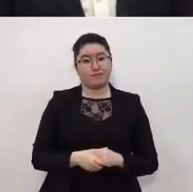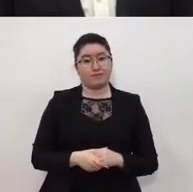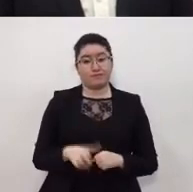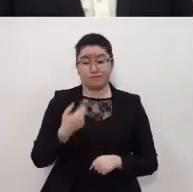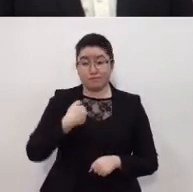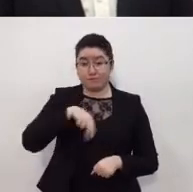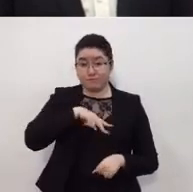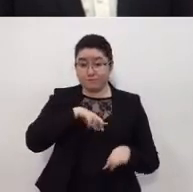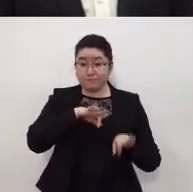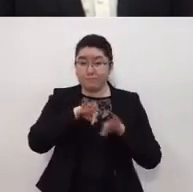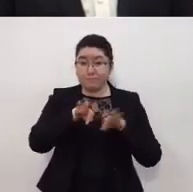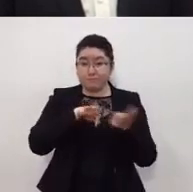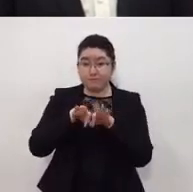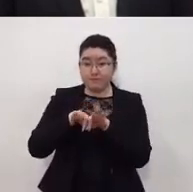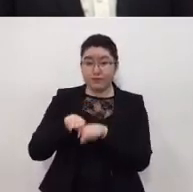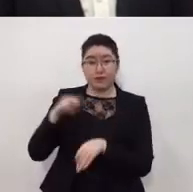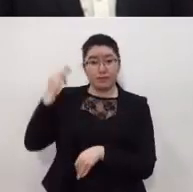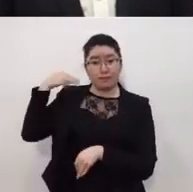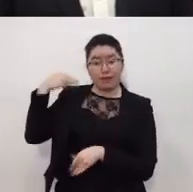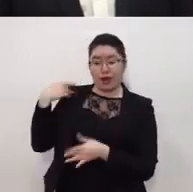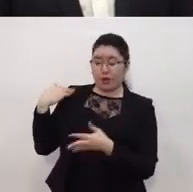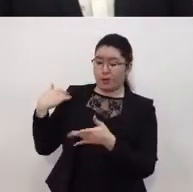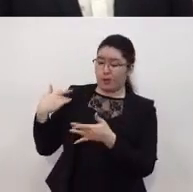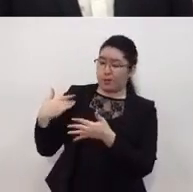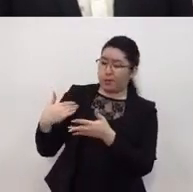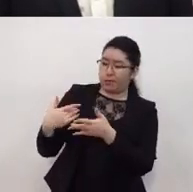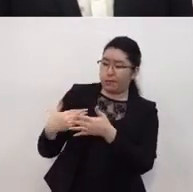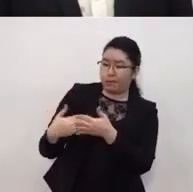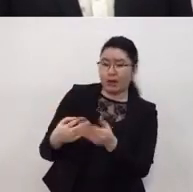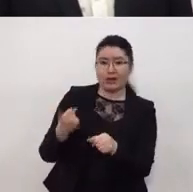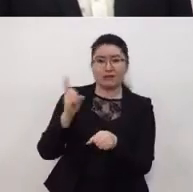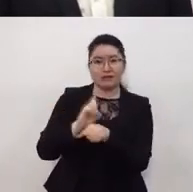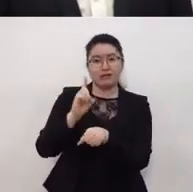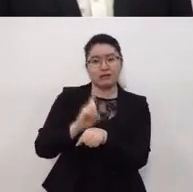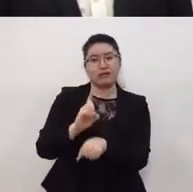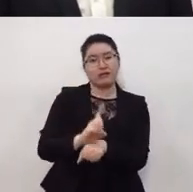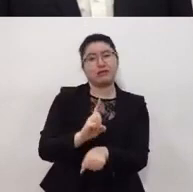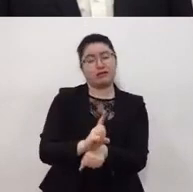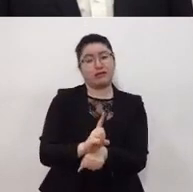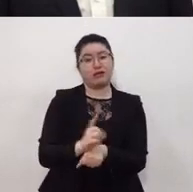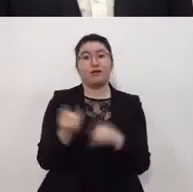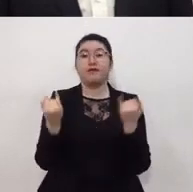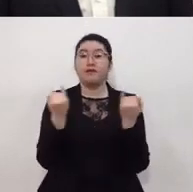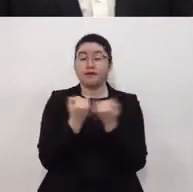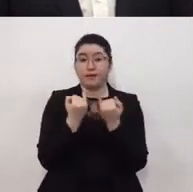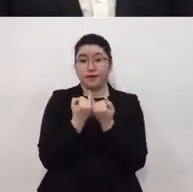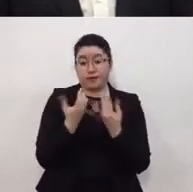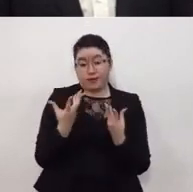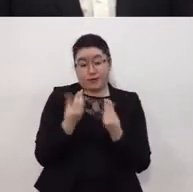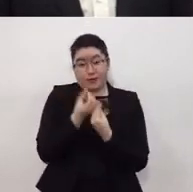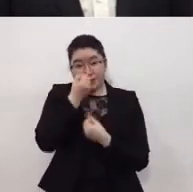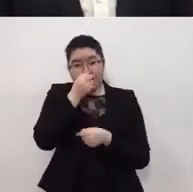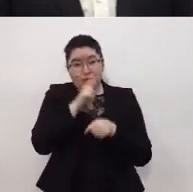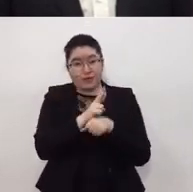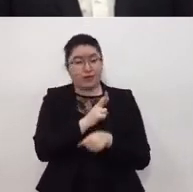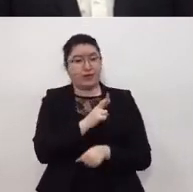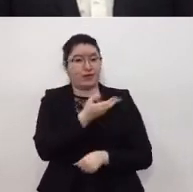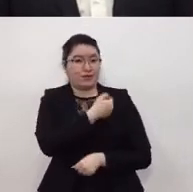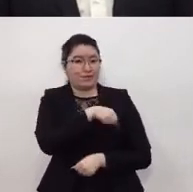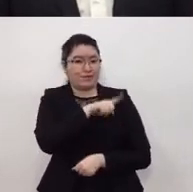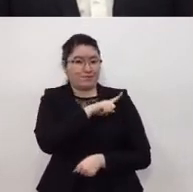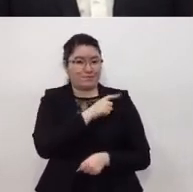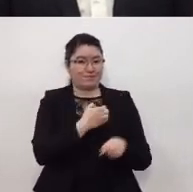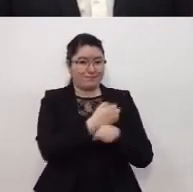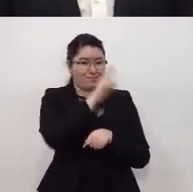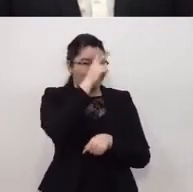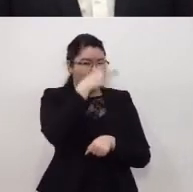estado trabajando prácticamente desde marzo de todos los días de la semana en coordinación también con Secretaría de Salud del Estado